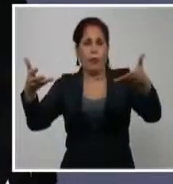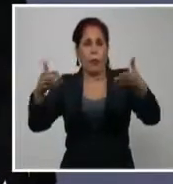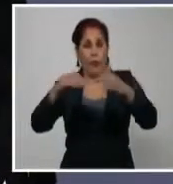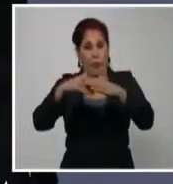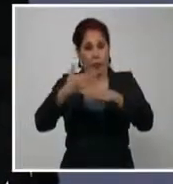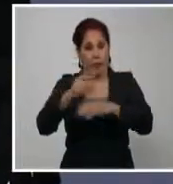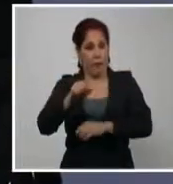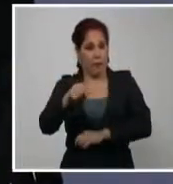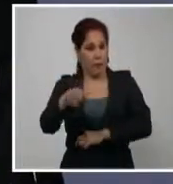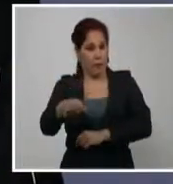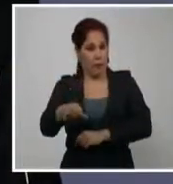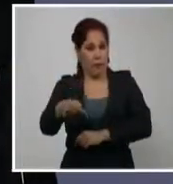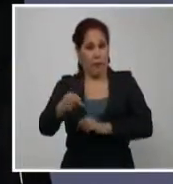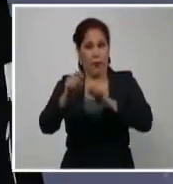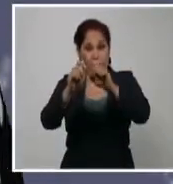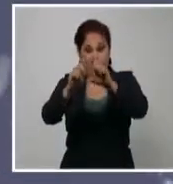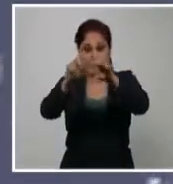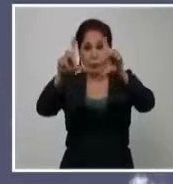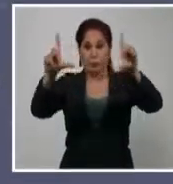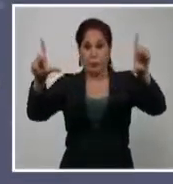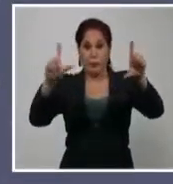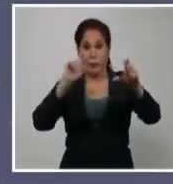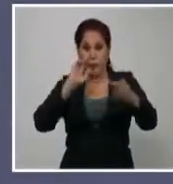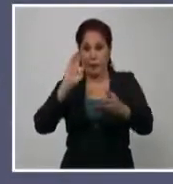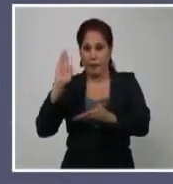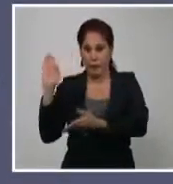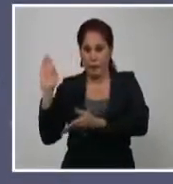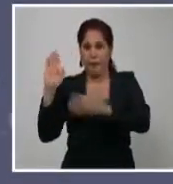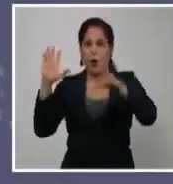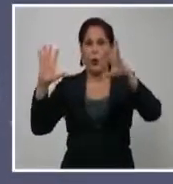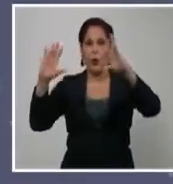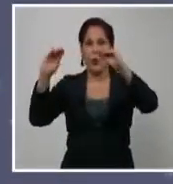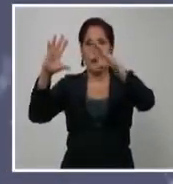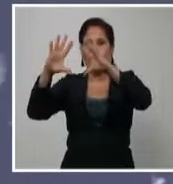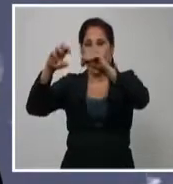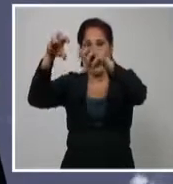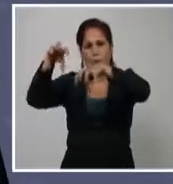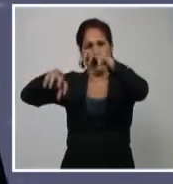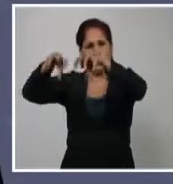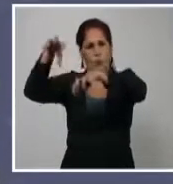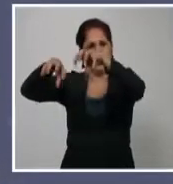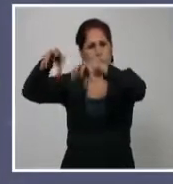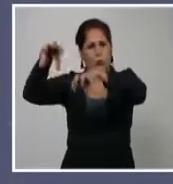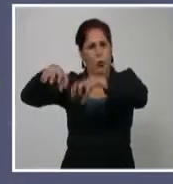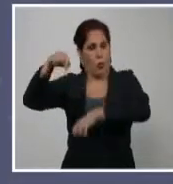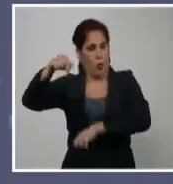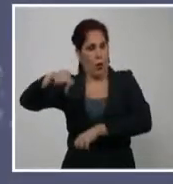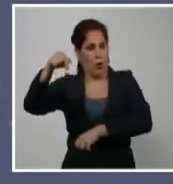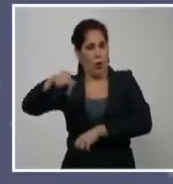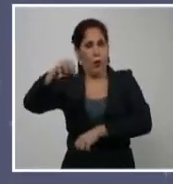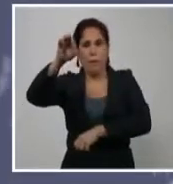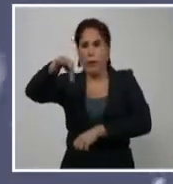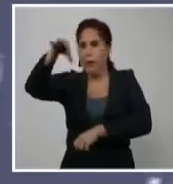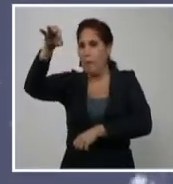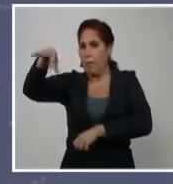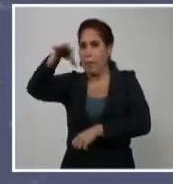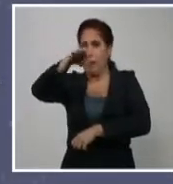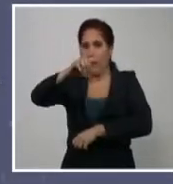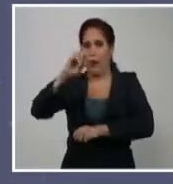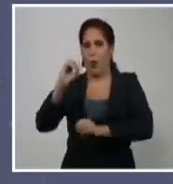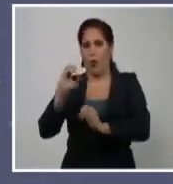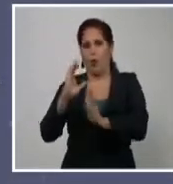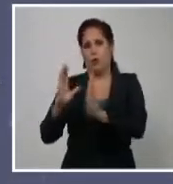mañana. En una imagen más ampliada se puede observar la actividad de nublados con chubascos y lluvias que hemos tenido hoy de manera ocasional en la parte